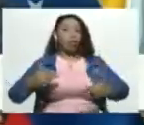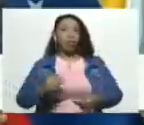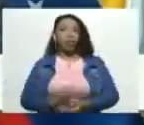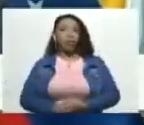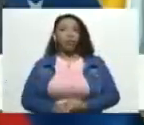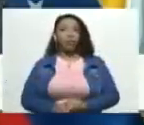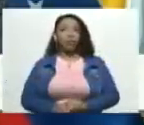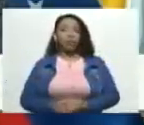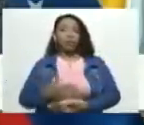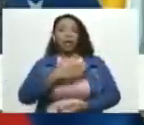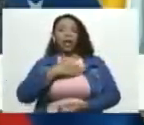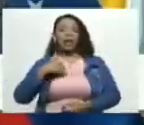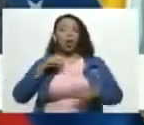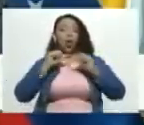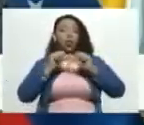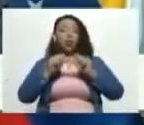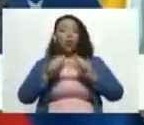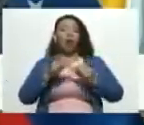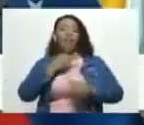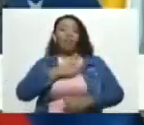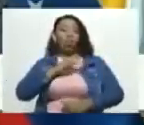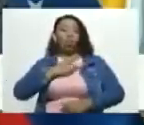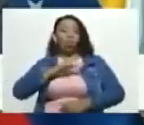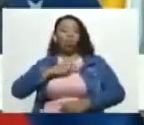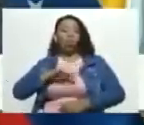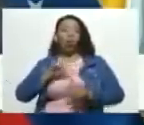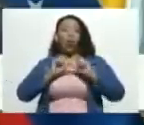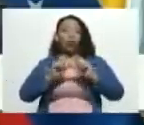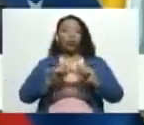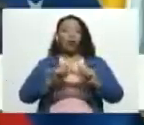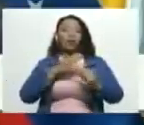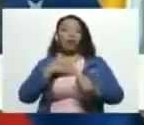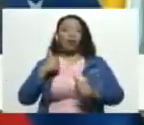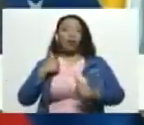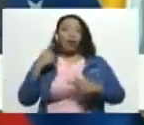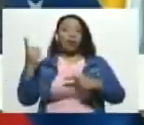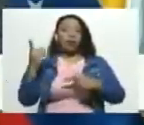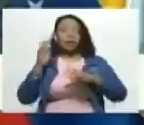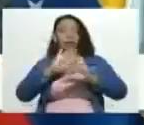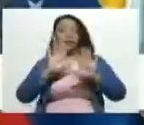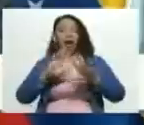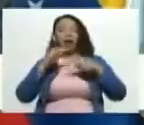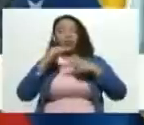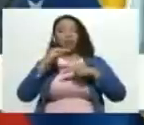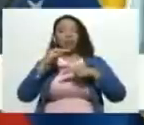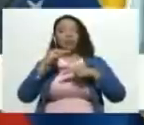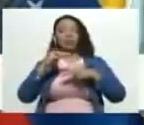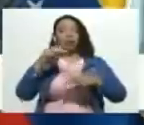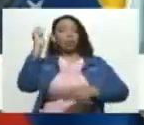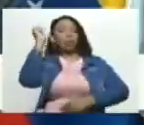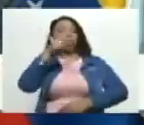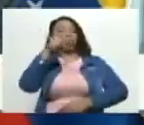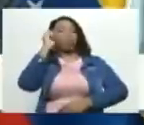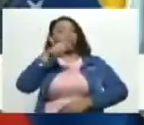quieren continuar la farsa ya a un nivel de un triunvirato ahí